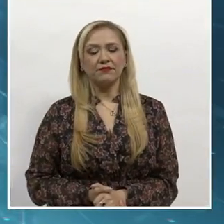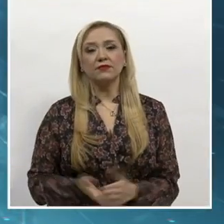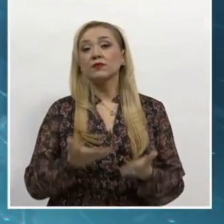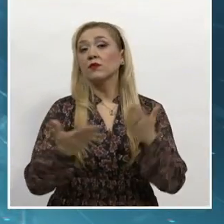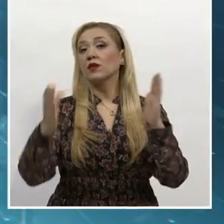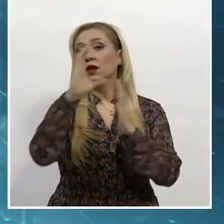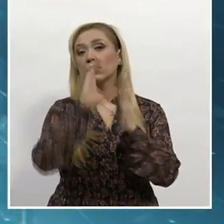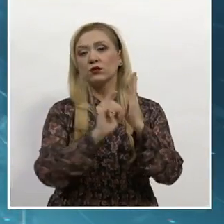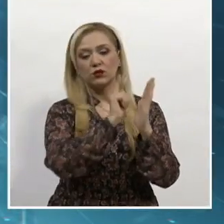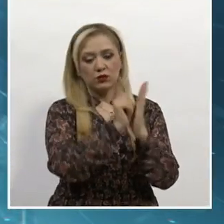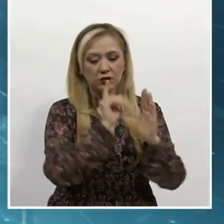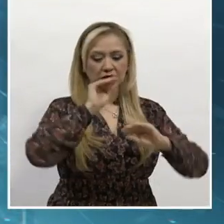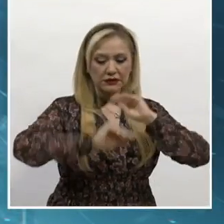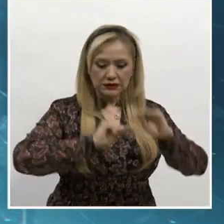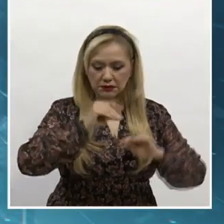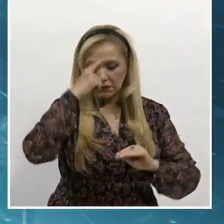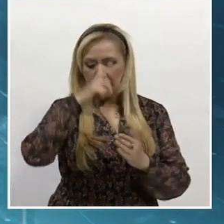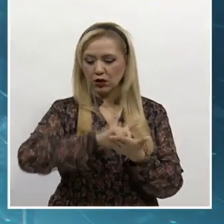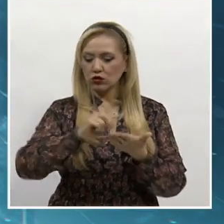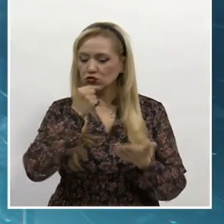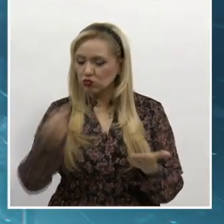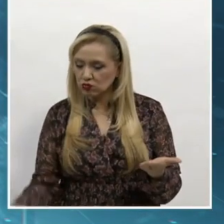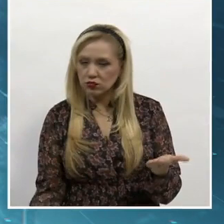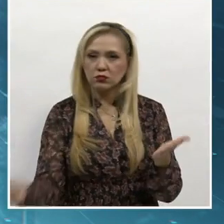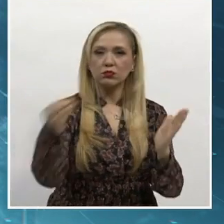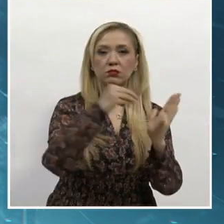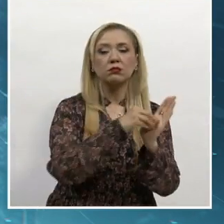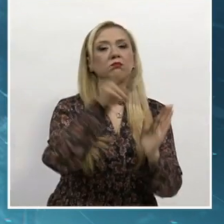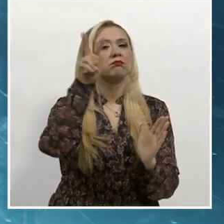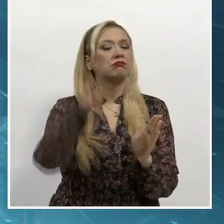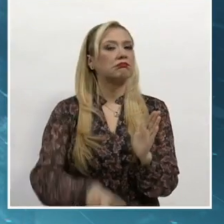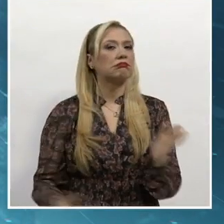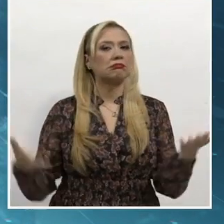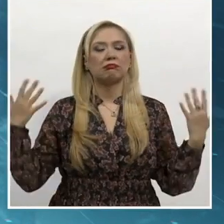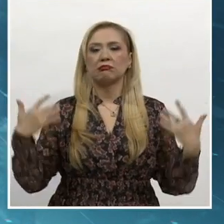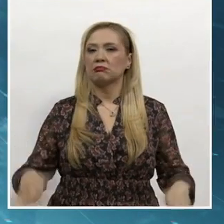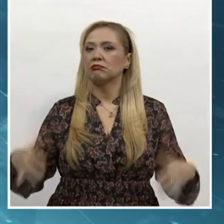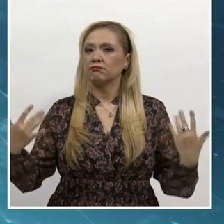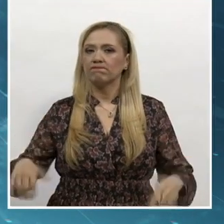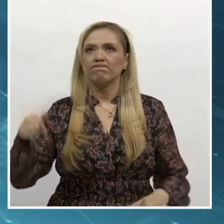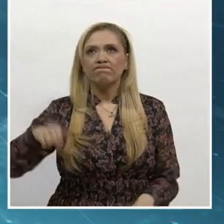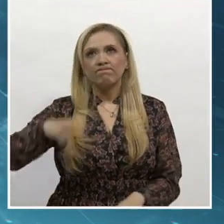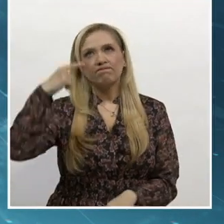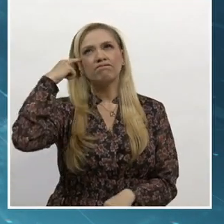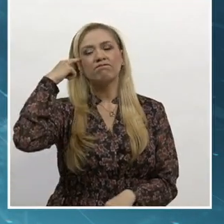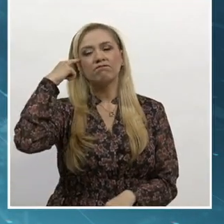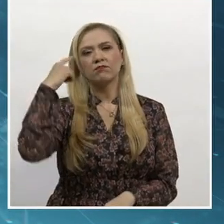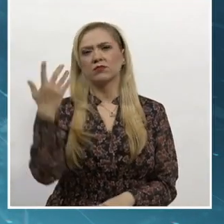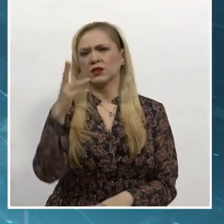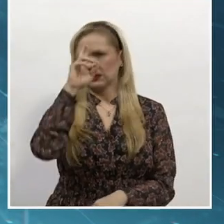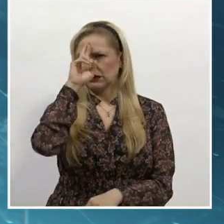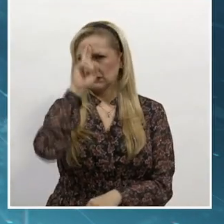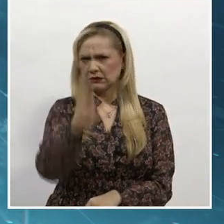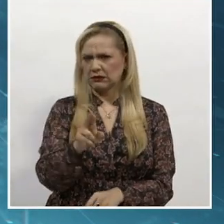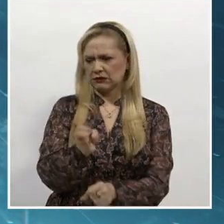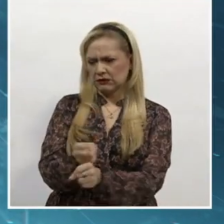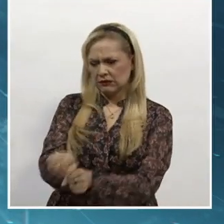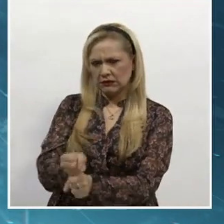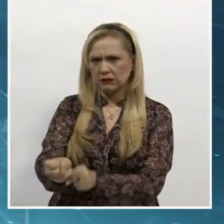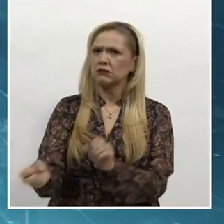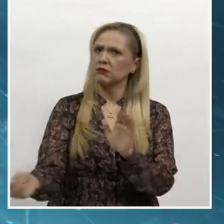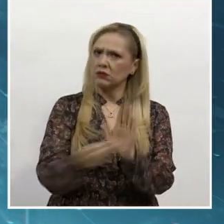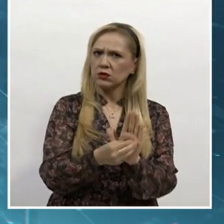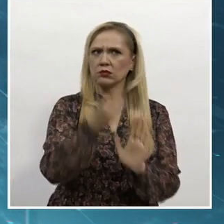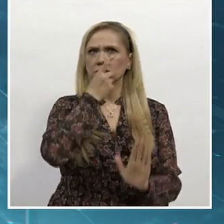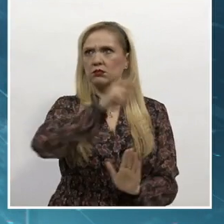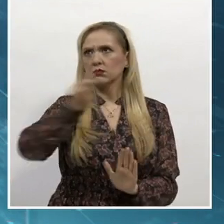La constitucionalización de los derechos de la infancia ha llevado a incorporar a la Constitución la prohibición del maltrato, aseguran especialistas.